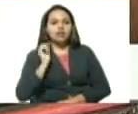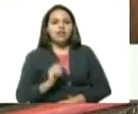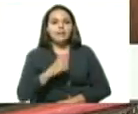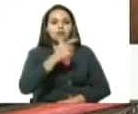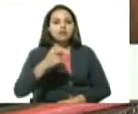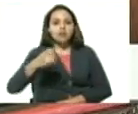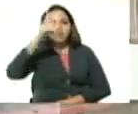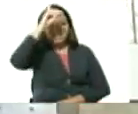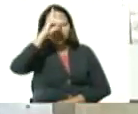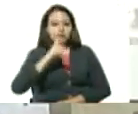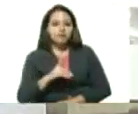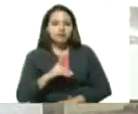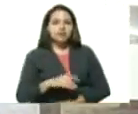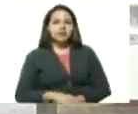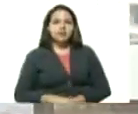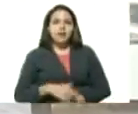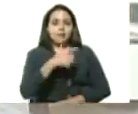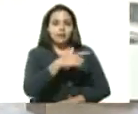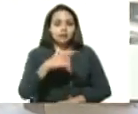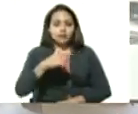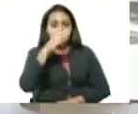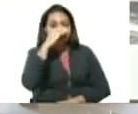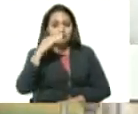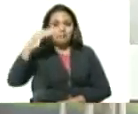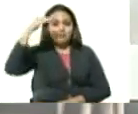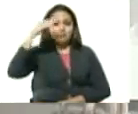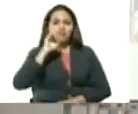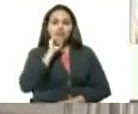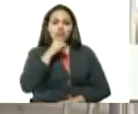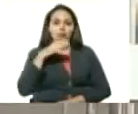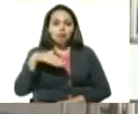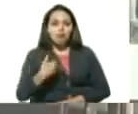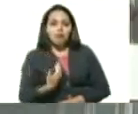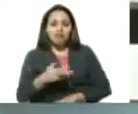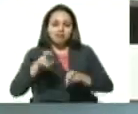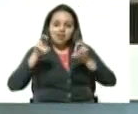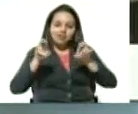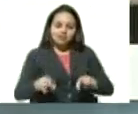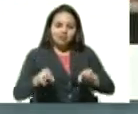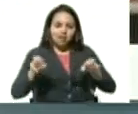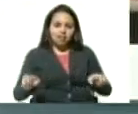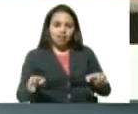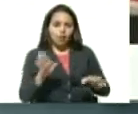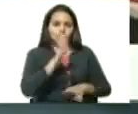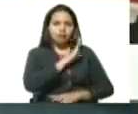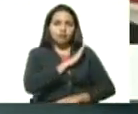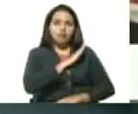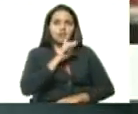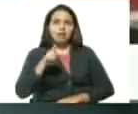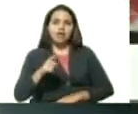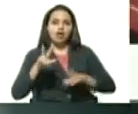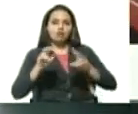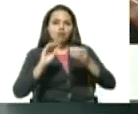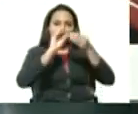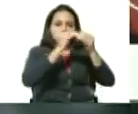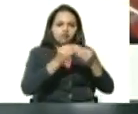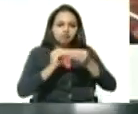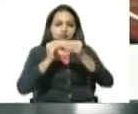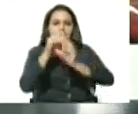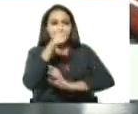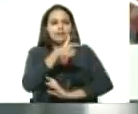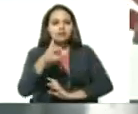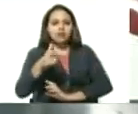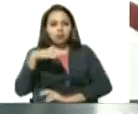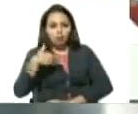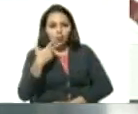discapacidad, las personas de la tercera edad puedan garantizar su asiento y va a tener una nueva imagen para que los usuarios y los usuarios puedan